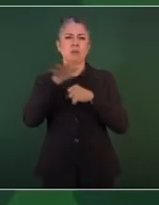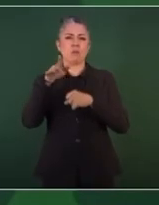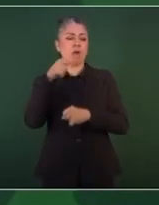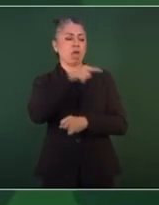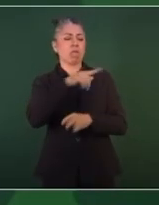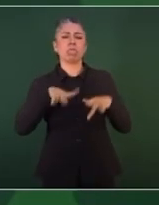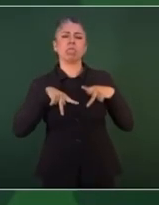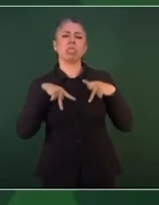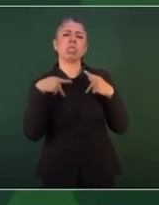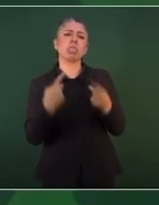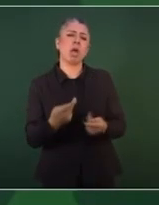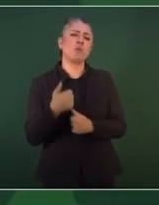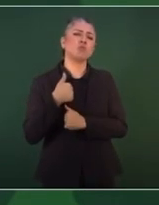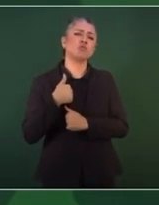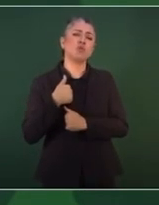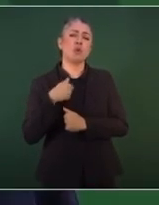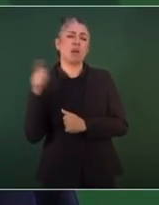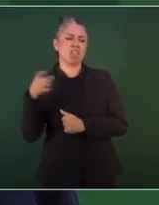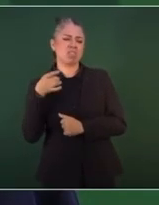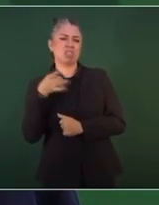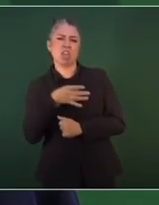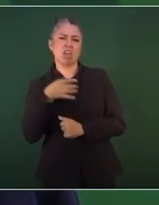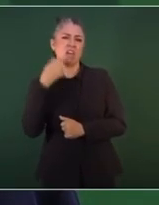a las Fuerzas Armadas.